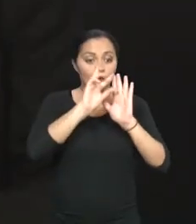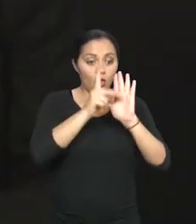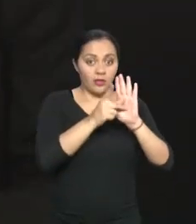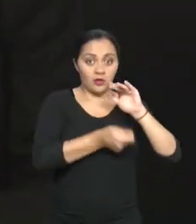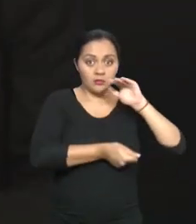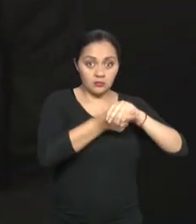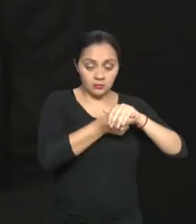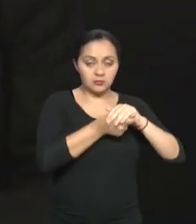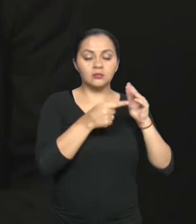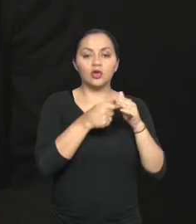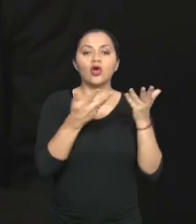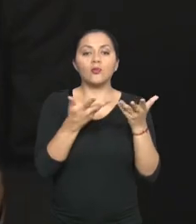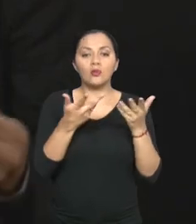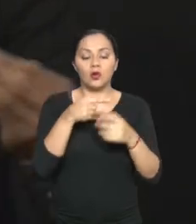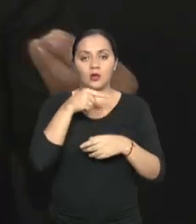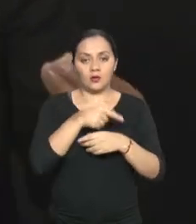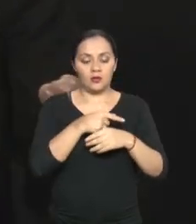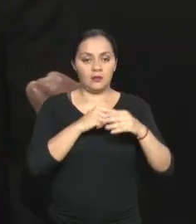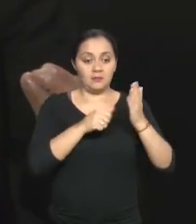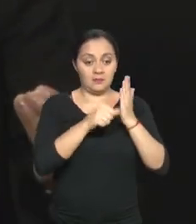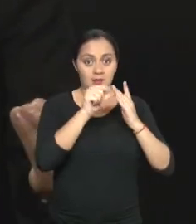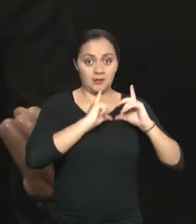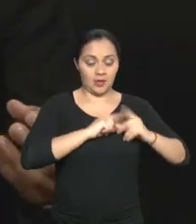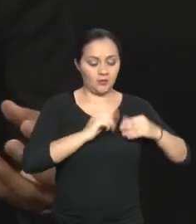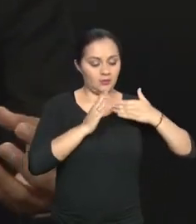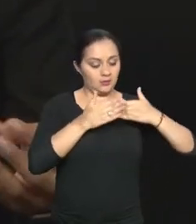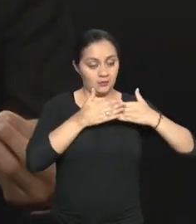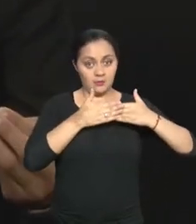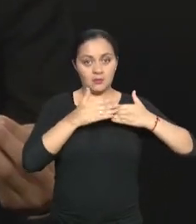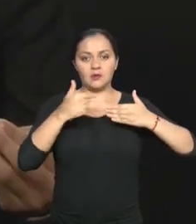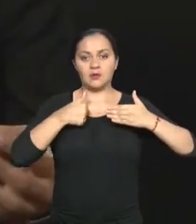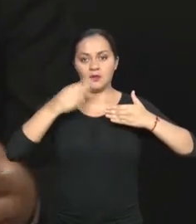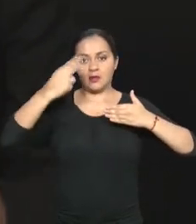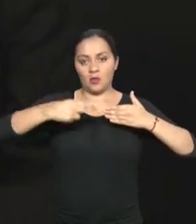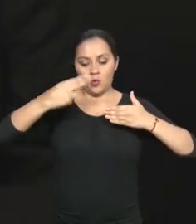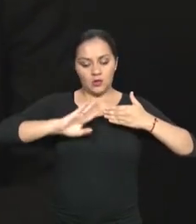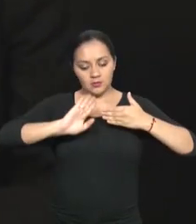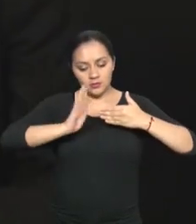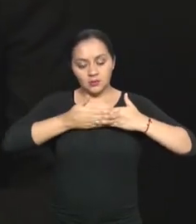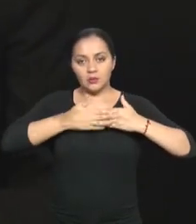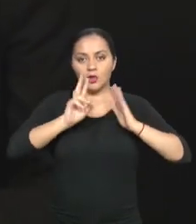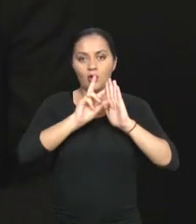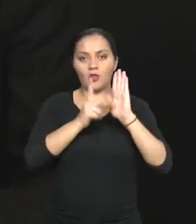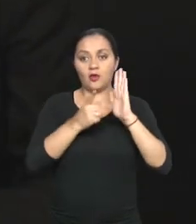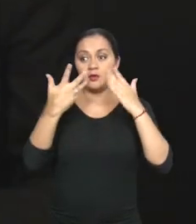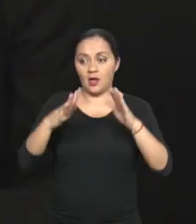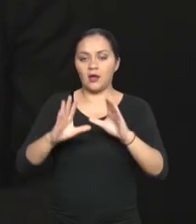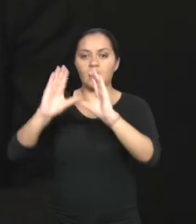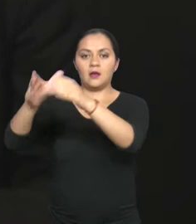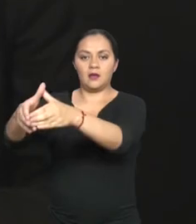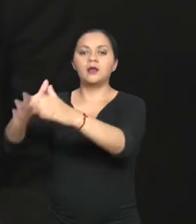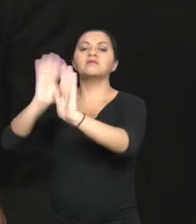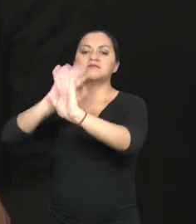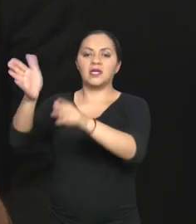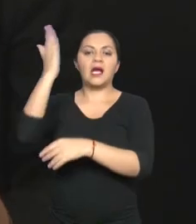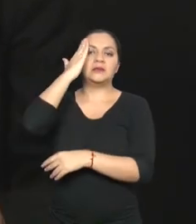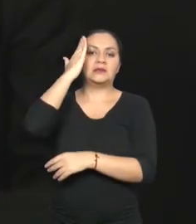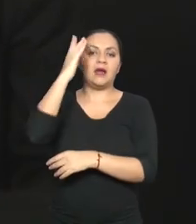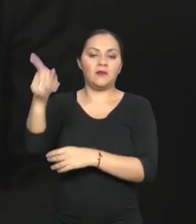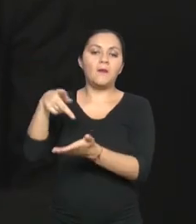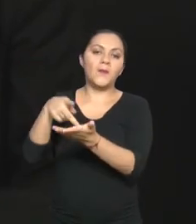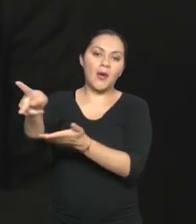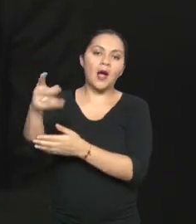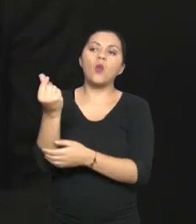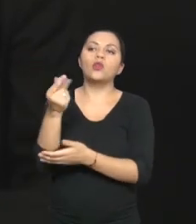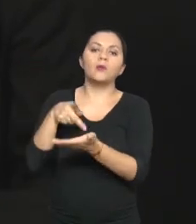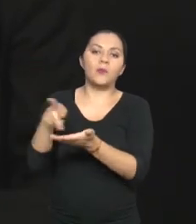el que está, pues, sustentando ese porcentaje de aprobación de exoneración de tributos. Se pone en conocimiento